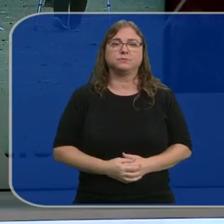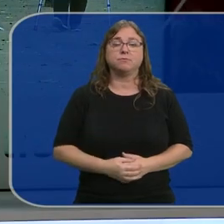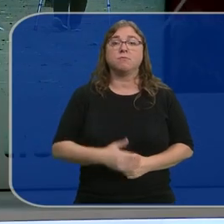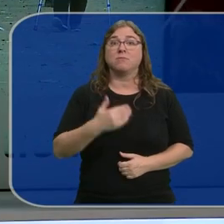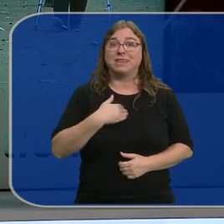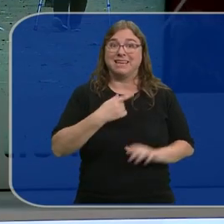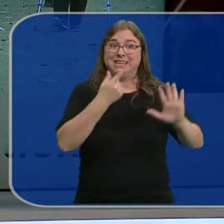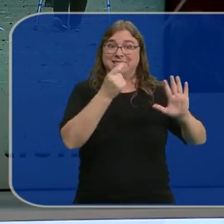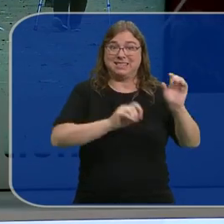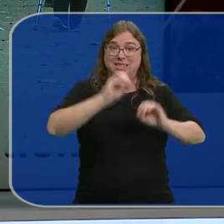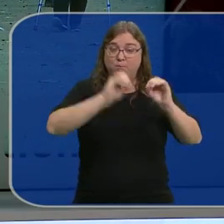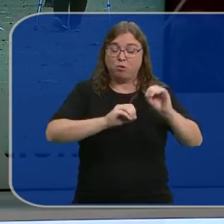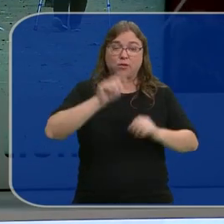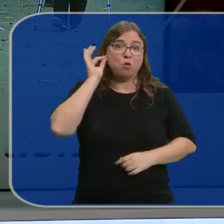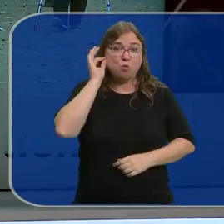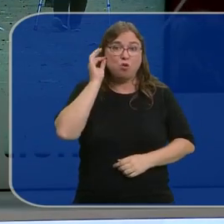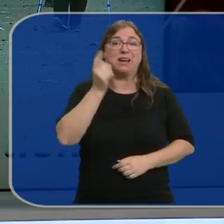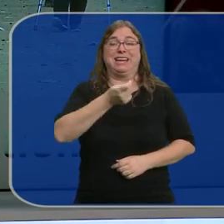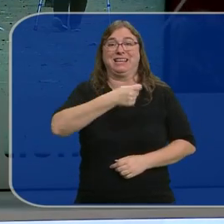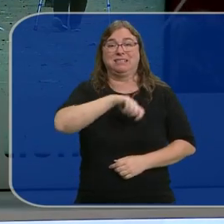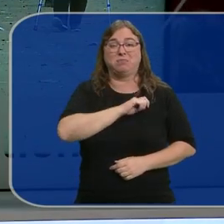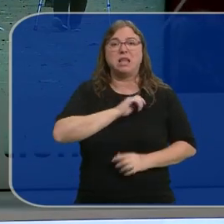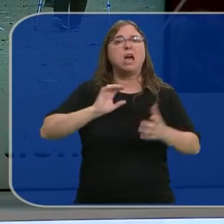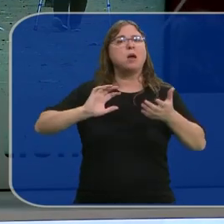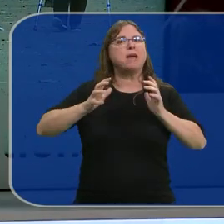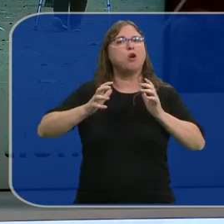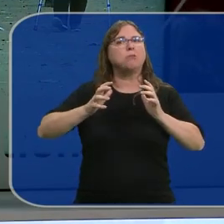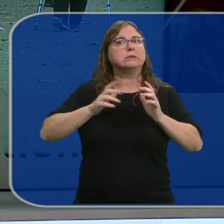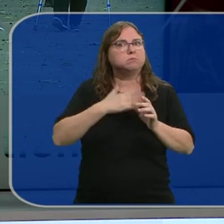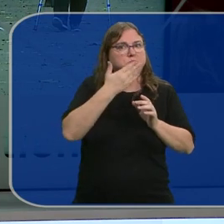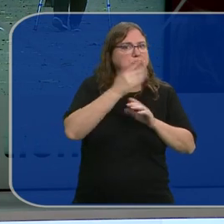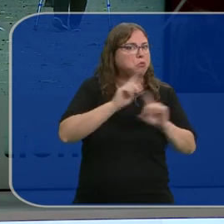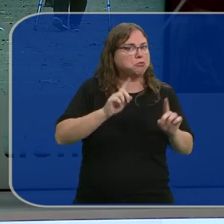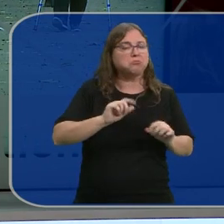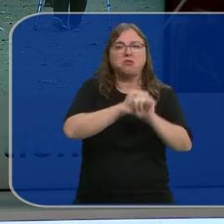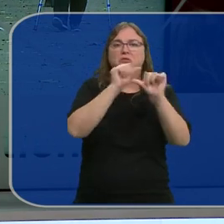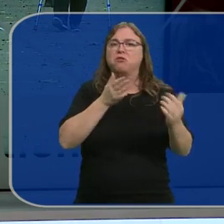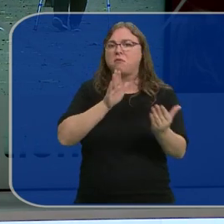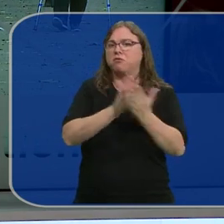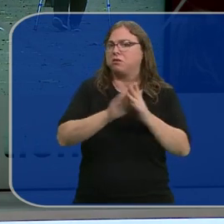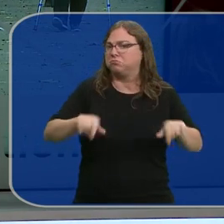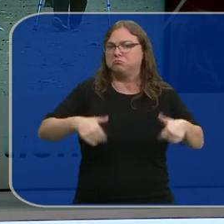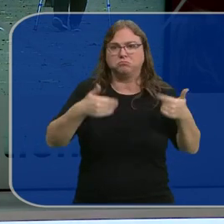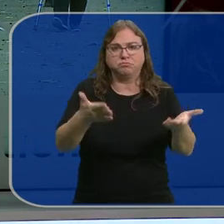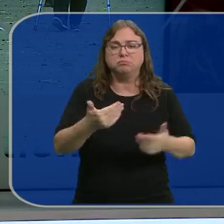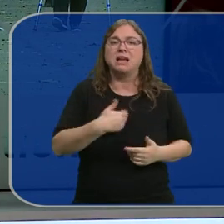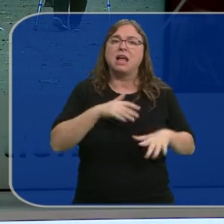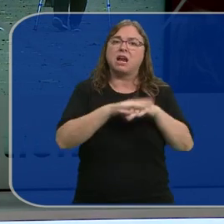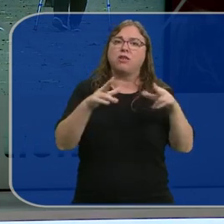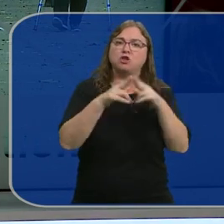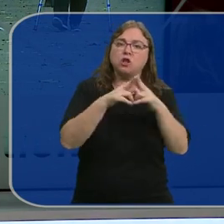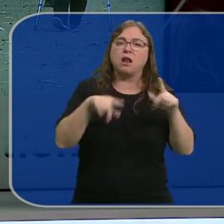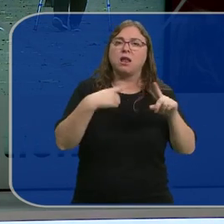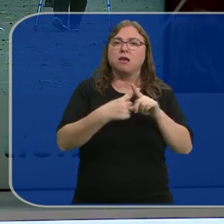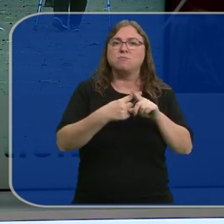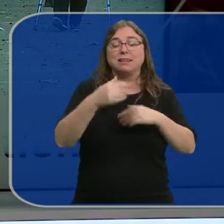Para el 60% de las mujeres españolas la menopausia ya no es un tema tabú. Hay un cambio en la manera de afrontar esta nueva etapa. Las redes sociales